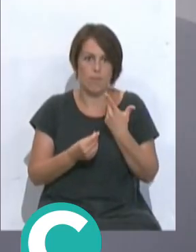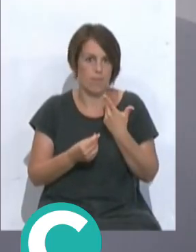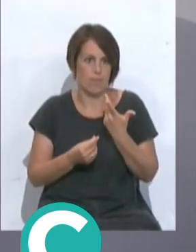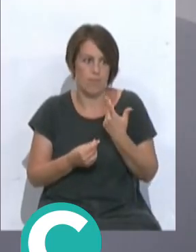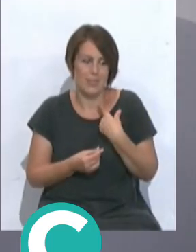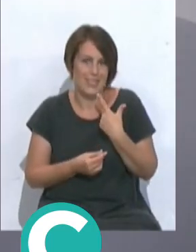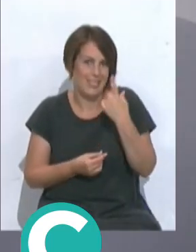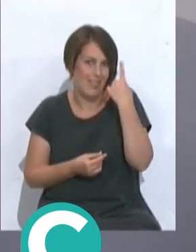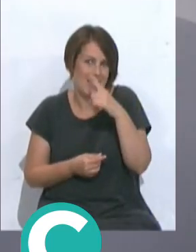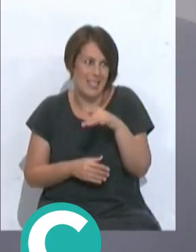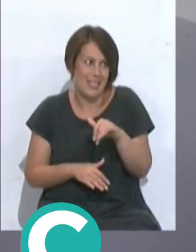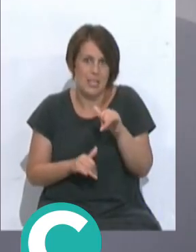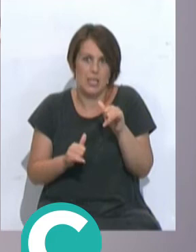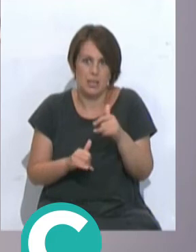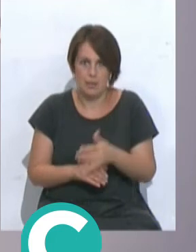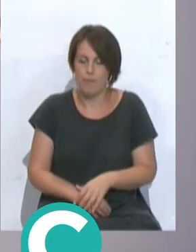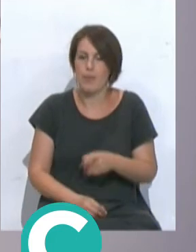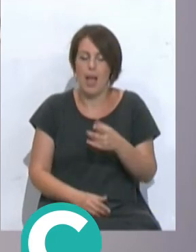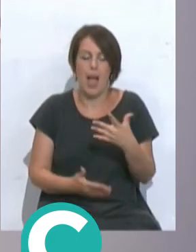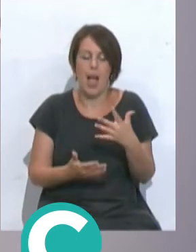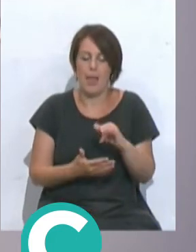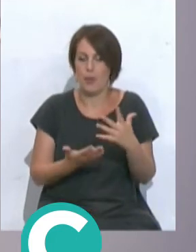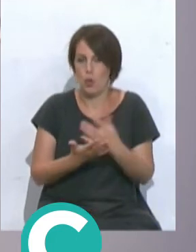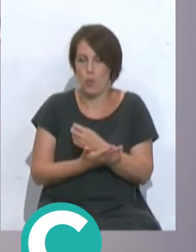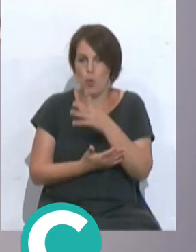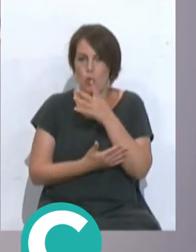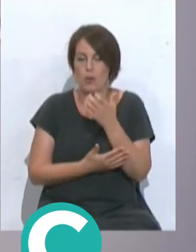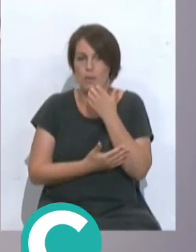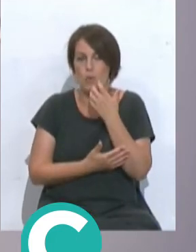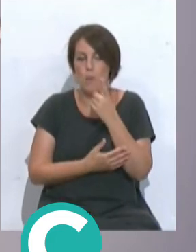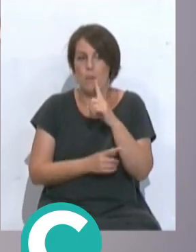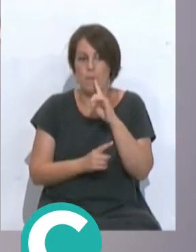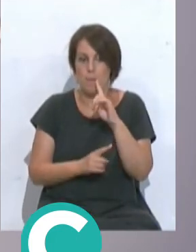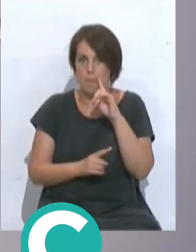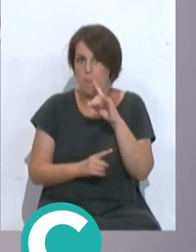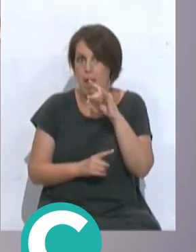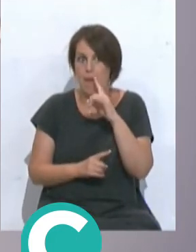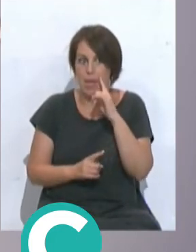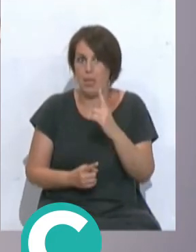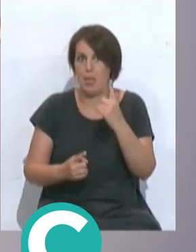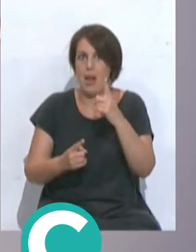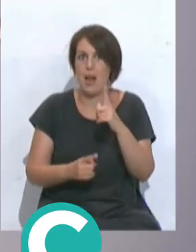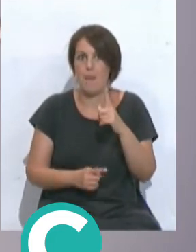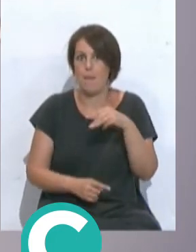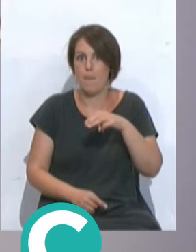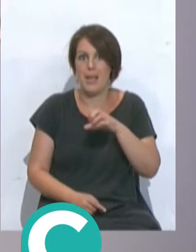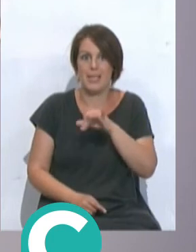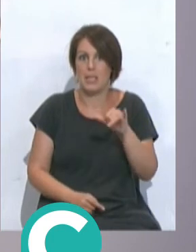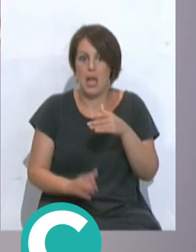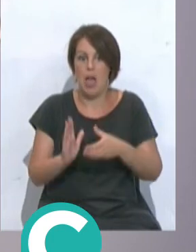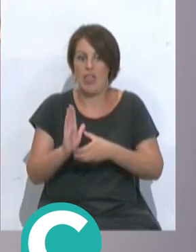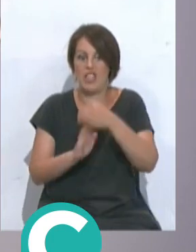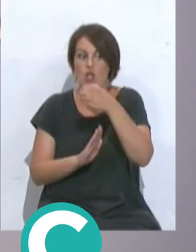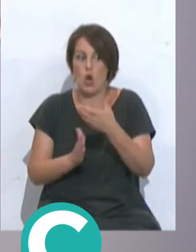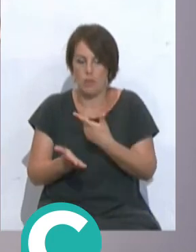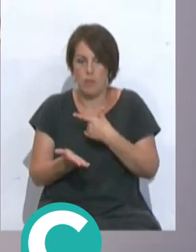posibilidad de ni siquiera saber lo que ha pasado hay de todo la primera vez que te cruzas con Leo Messi es justo en un ascensor de la ciudad